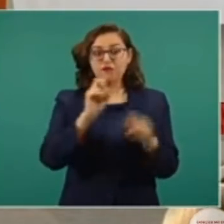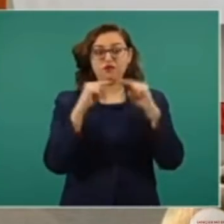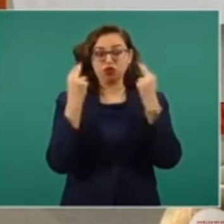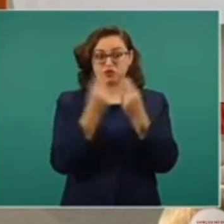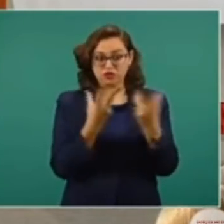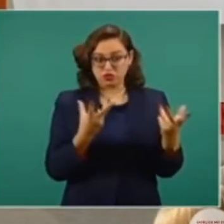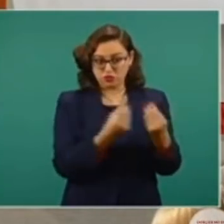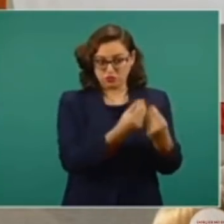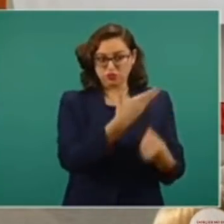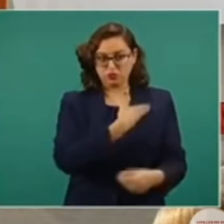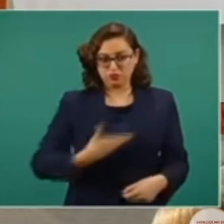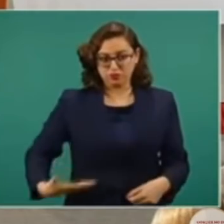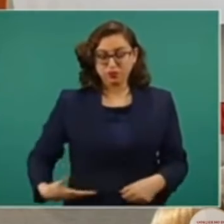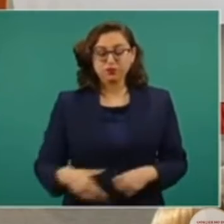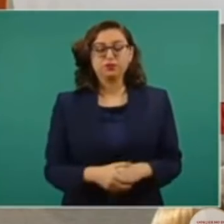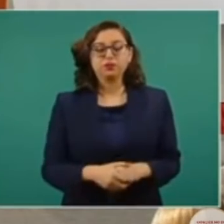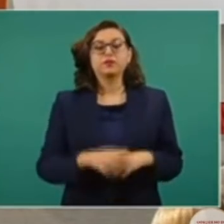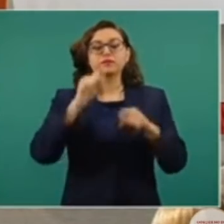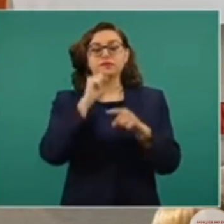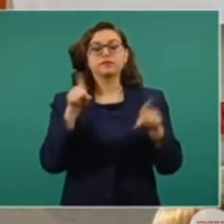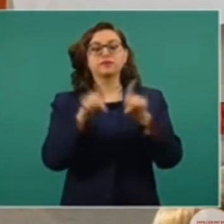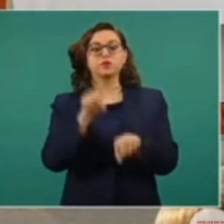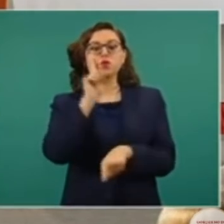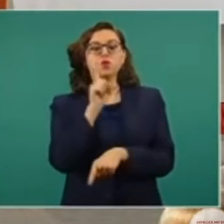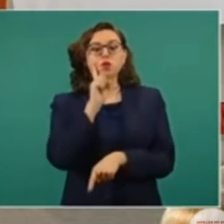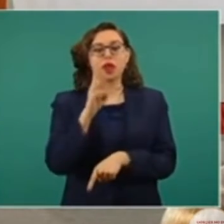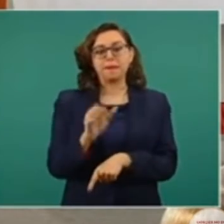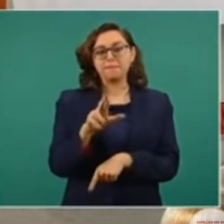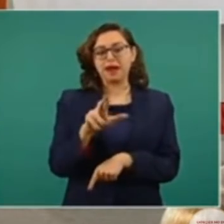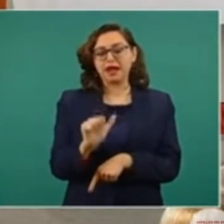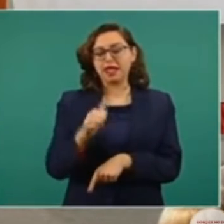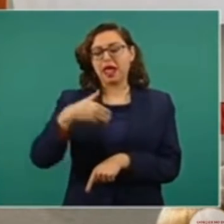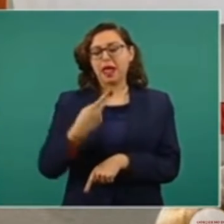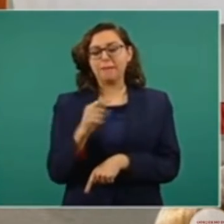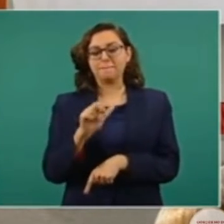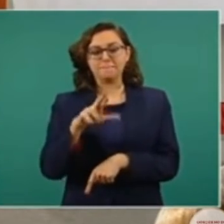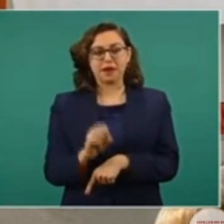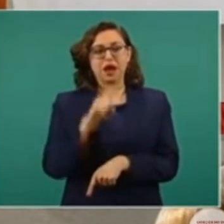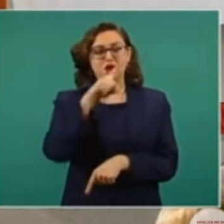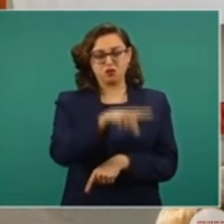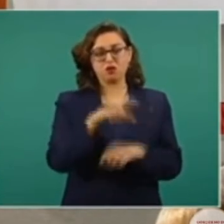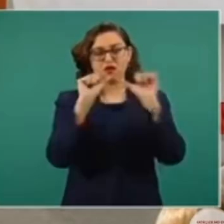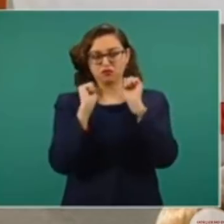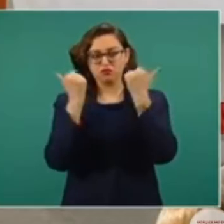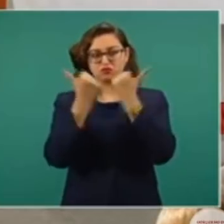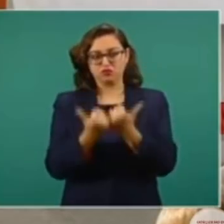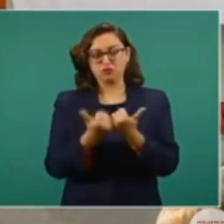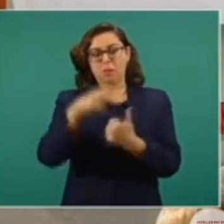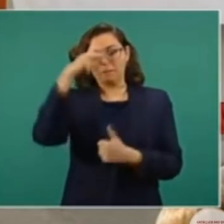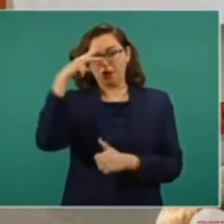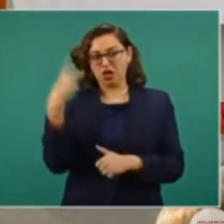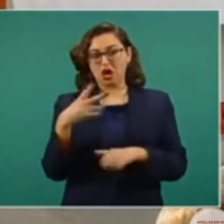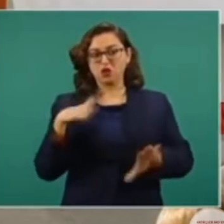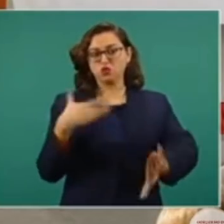presidencia. También destaca María Amparo Cazar, quien preside Mexicanos contra la corrupción desde julio de